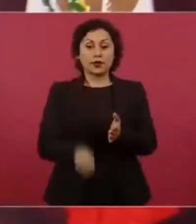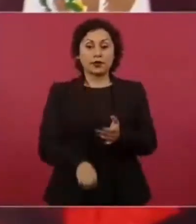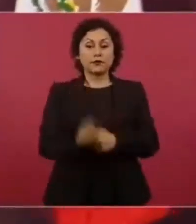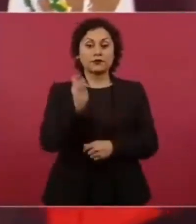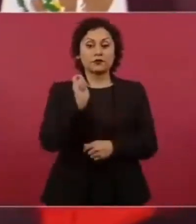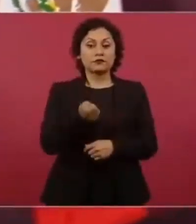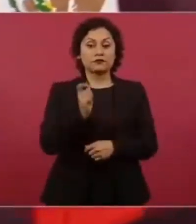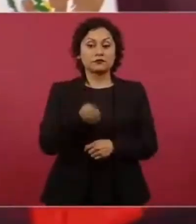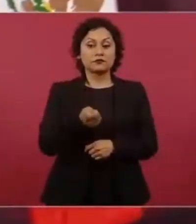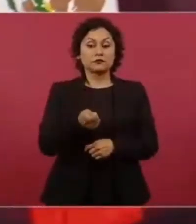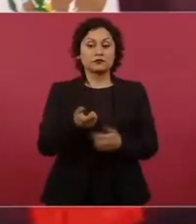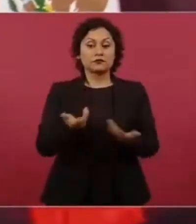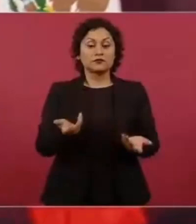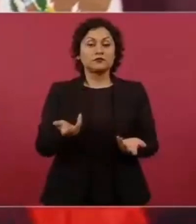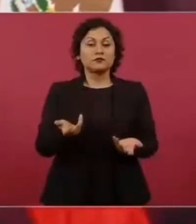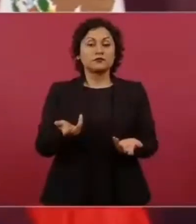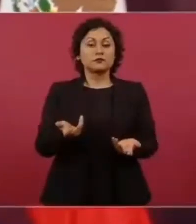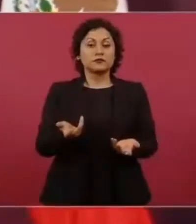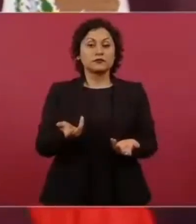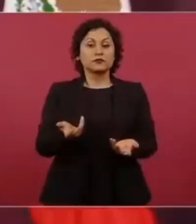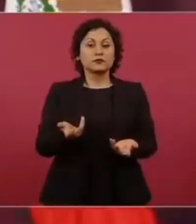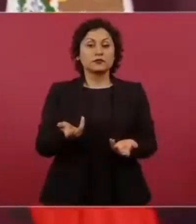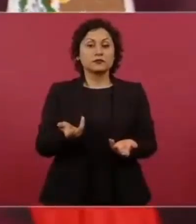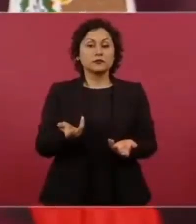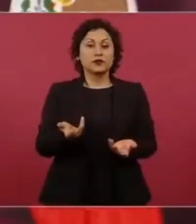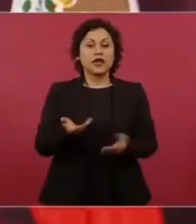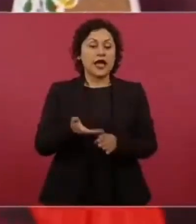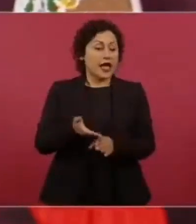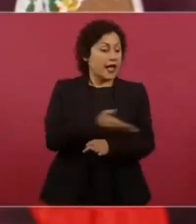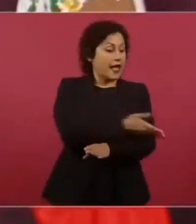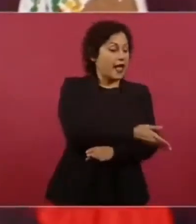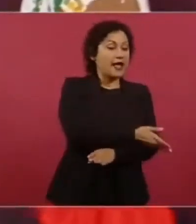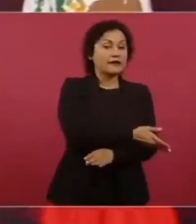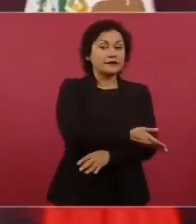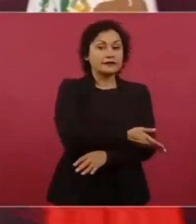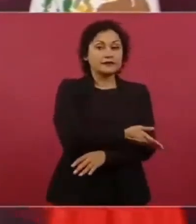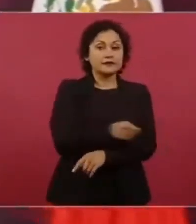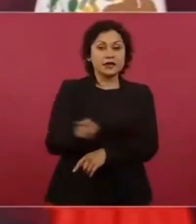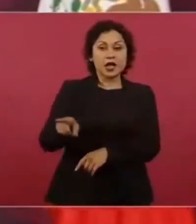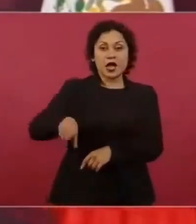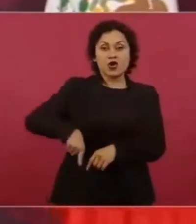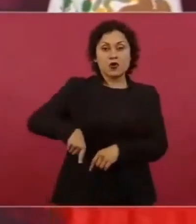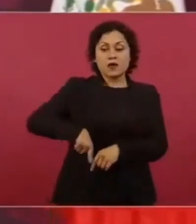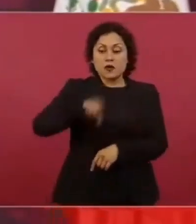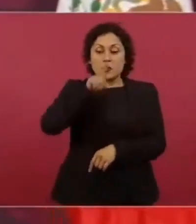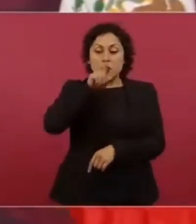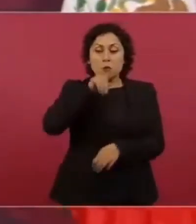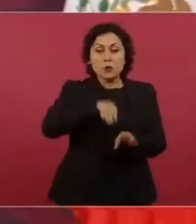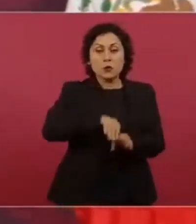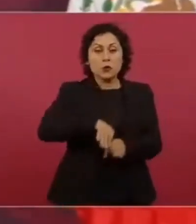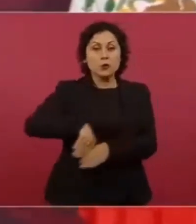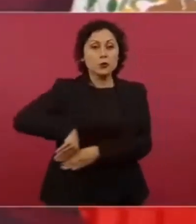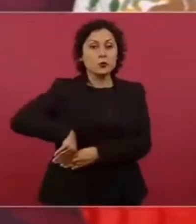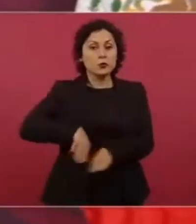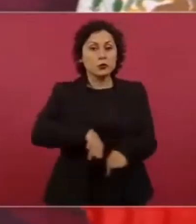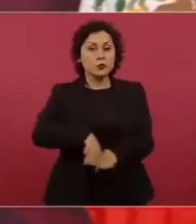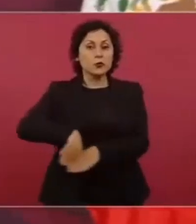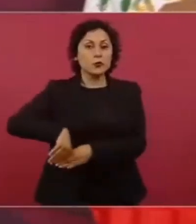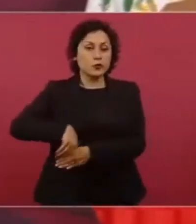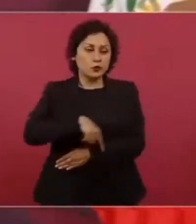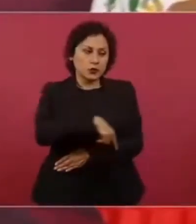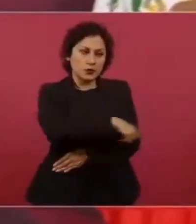querían que el gobierno actuara en nada. El gobierno no